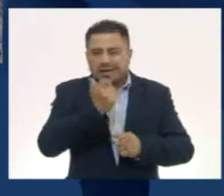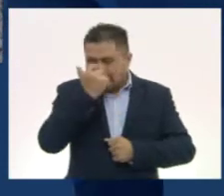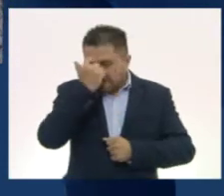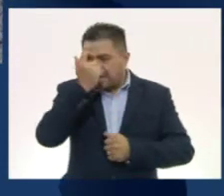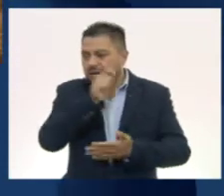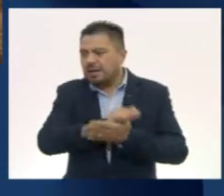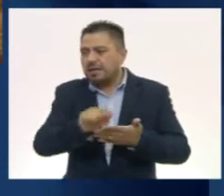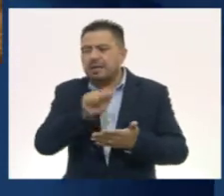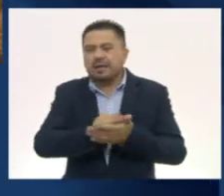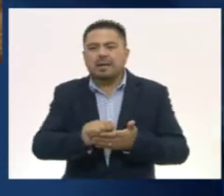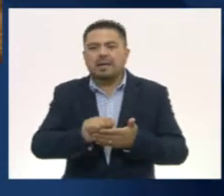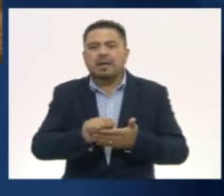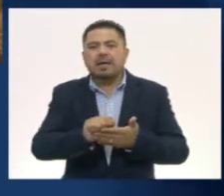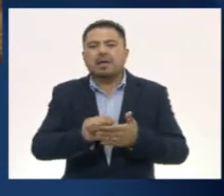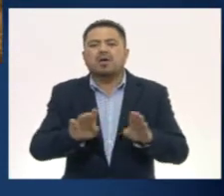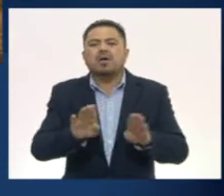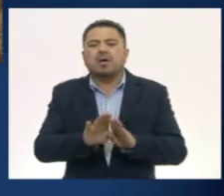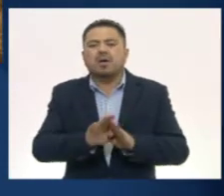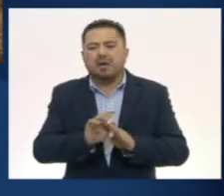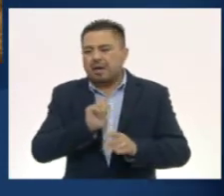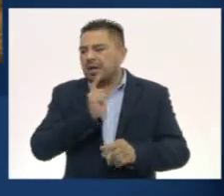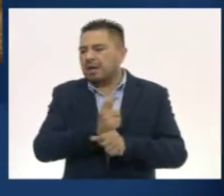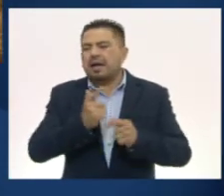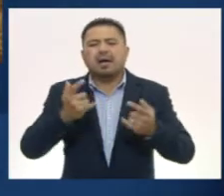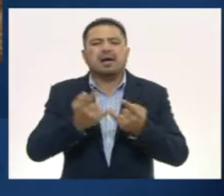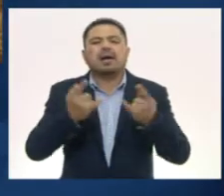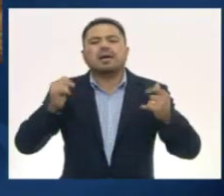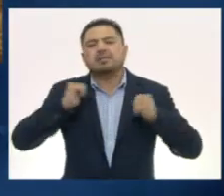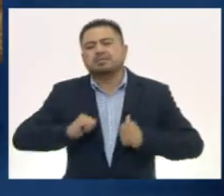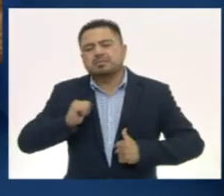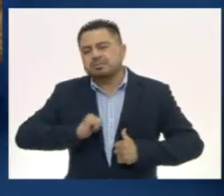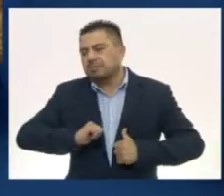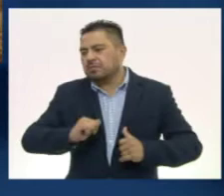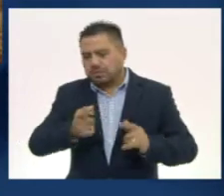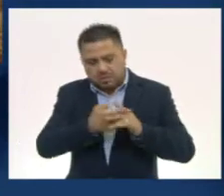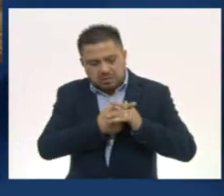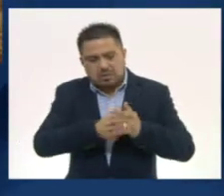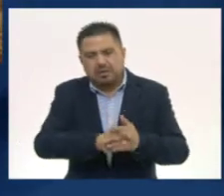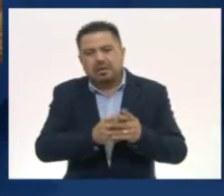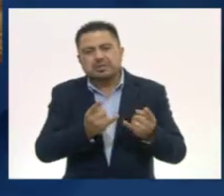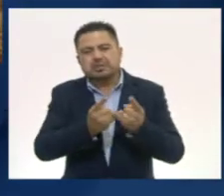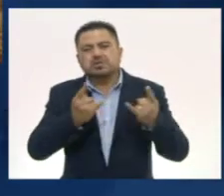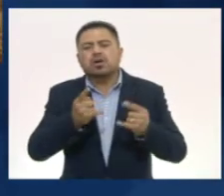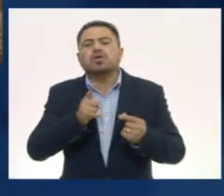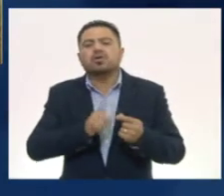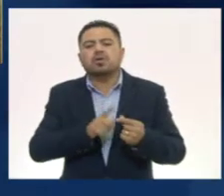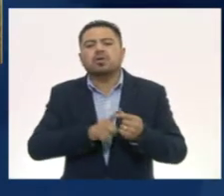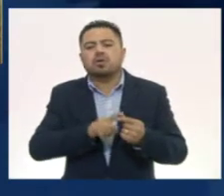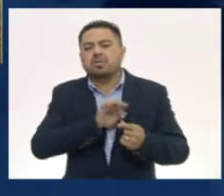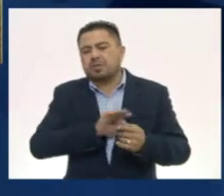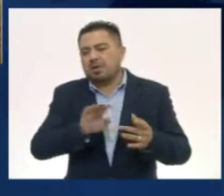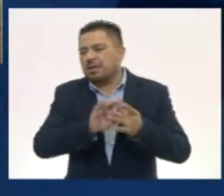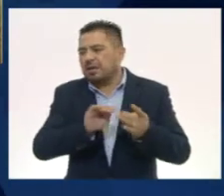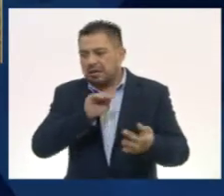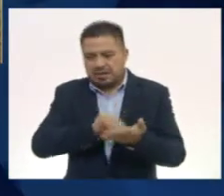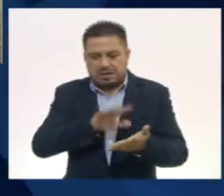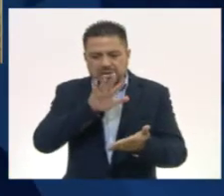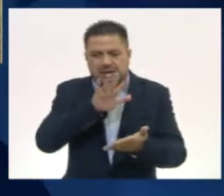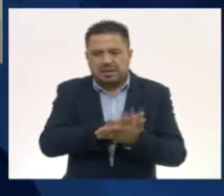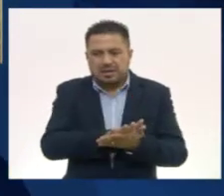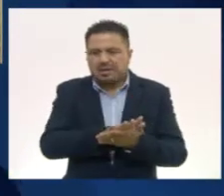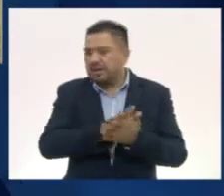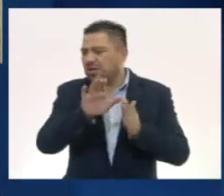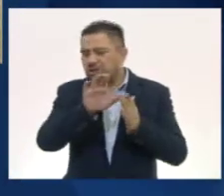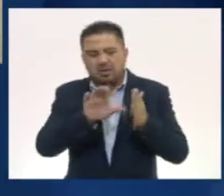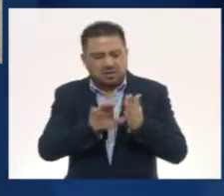escritura, marca el fin de la prehistoria y el comienzo de la historia. De no haber contado con registros como los códices,